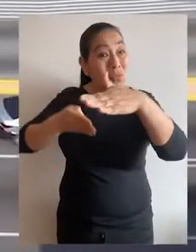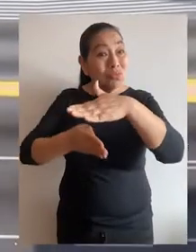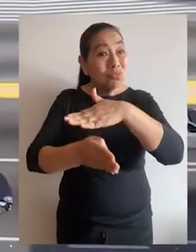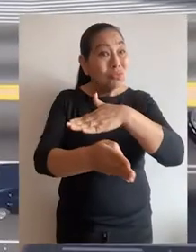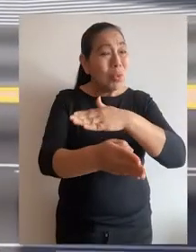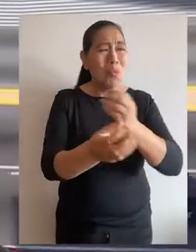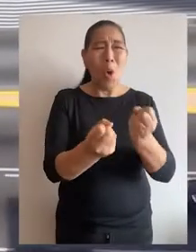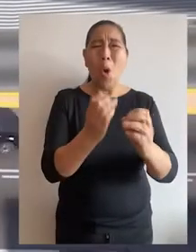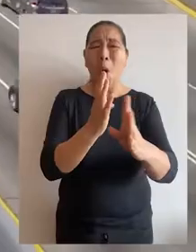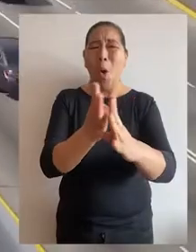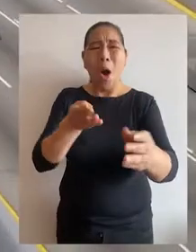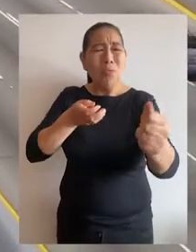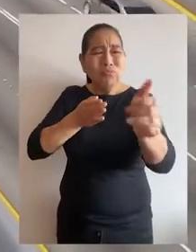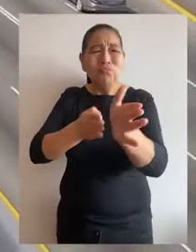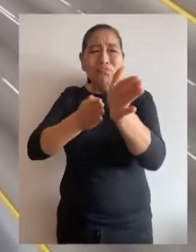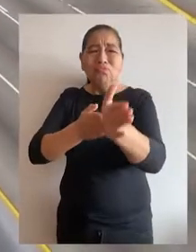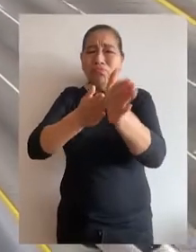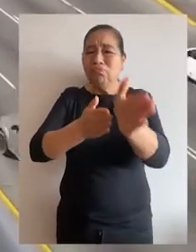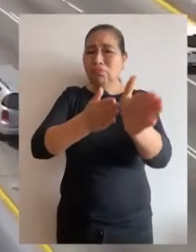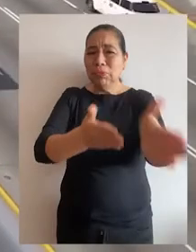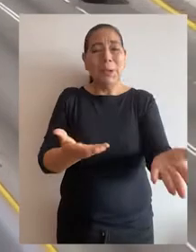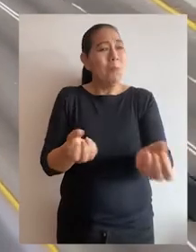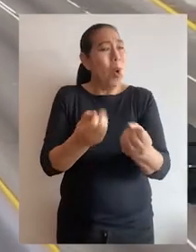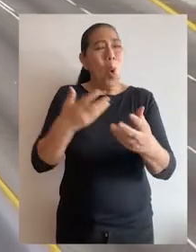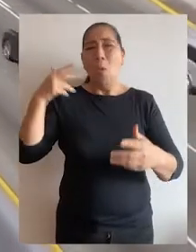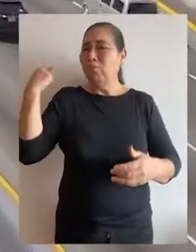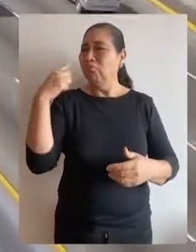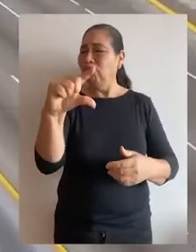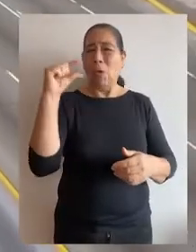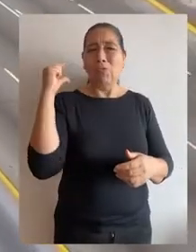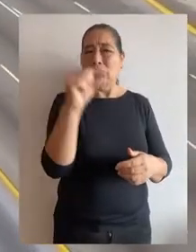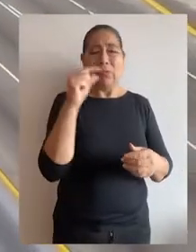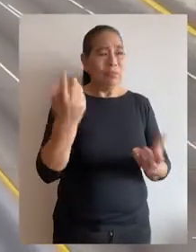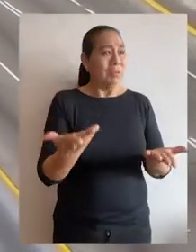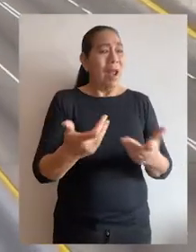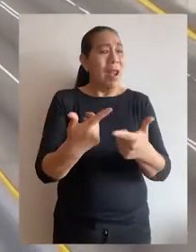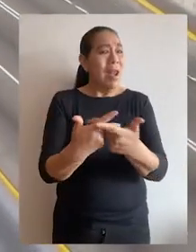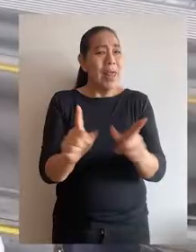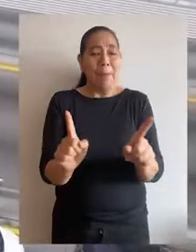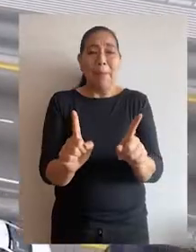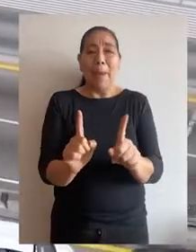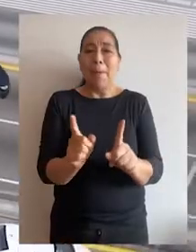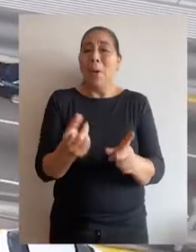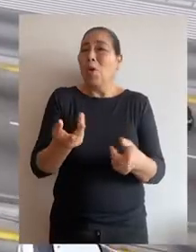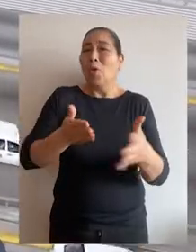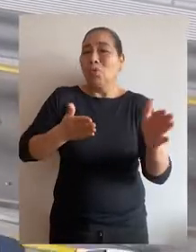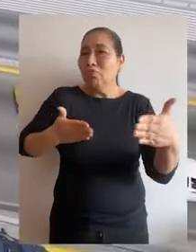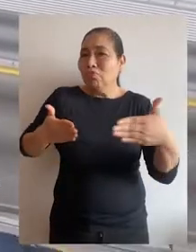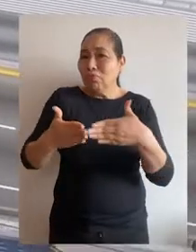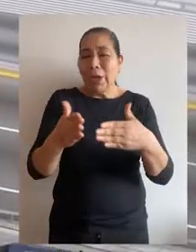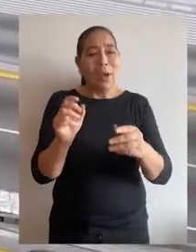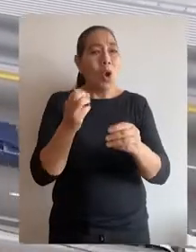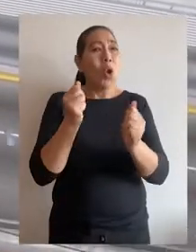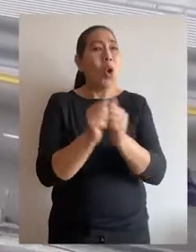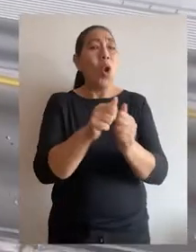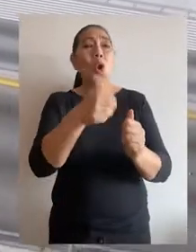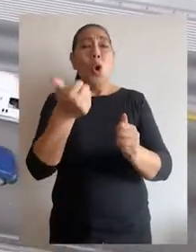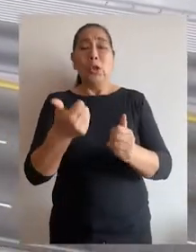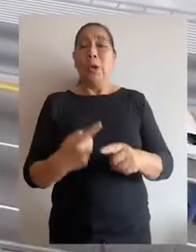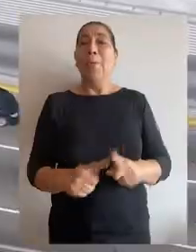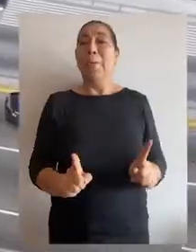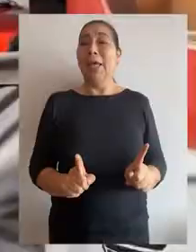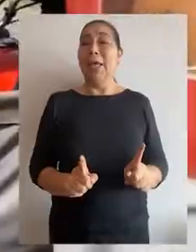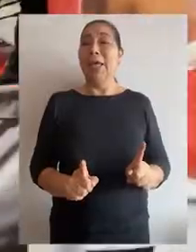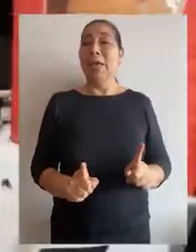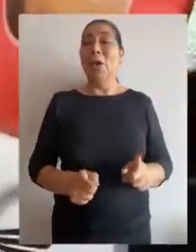expresas soportan gran volumen de vehículos con circulación de alta velocidad en condición de tránsito libre, sin existir cruces al mismo nivel con